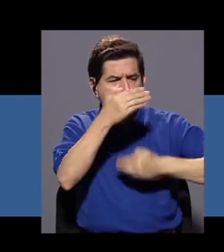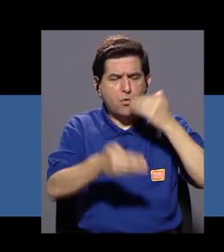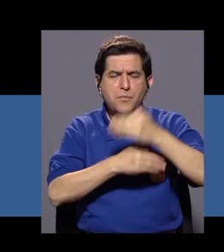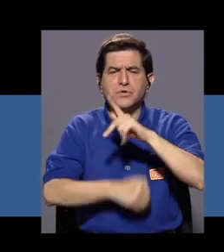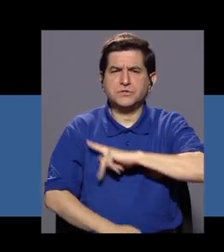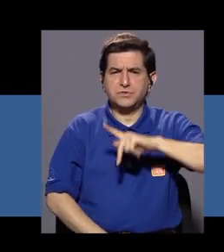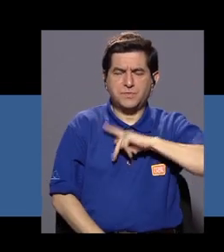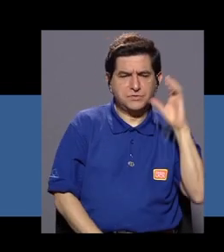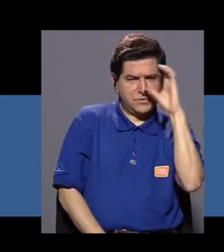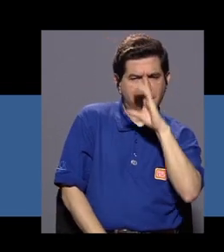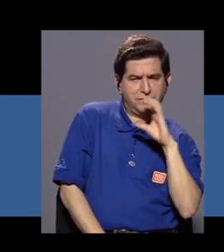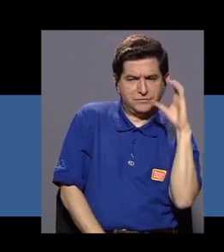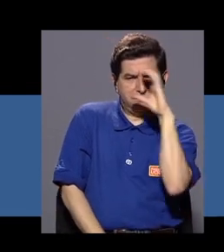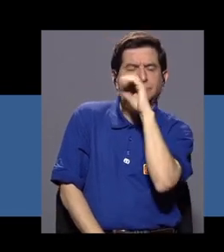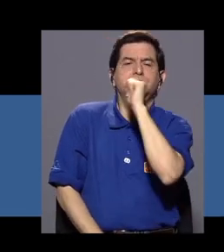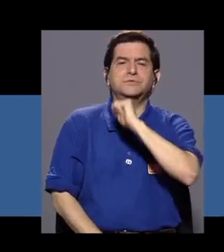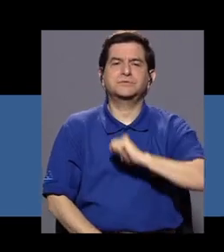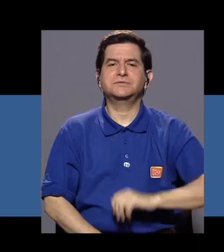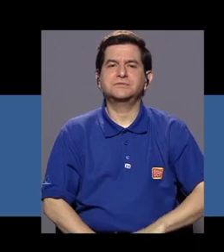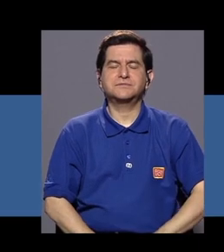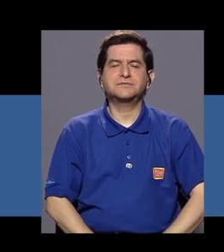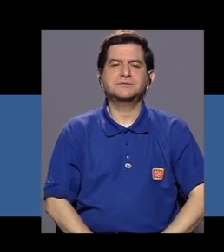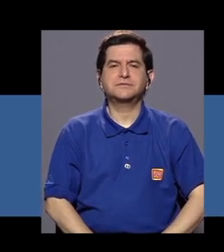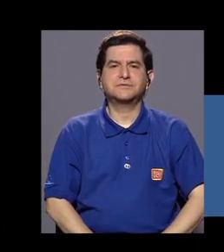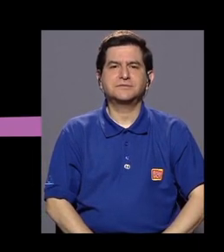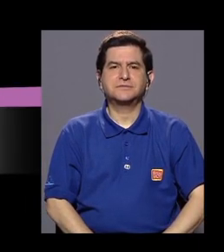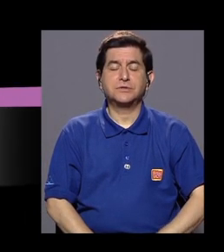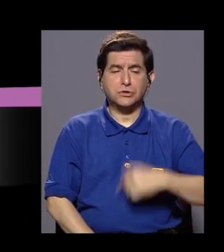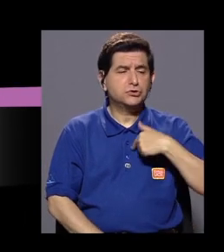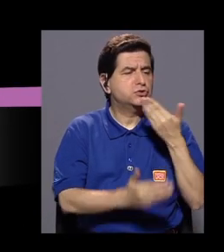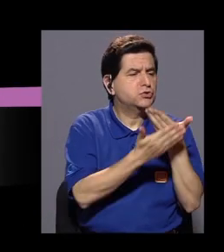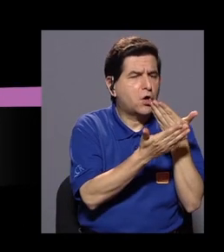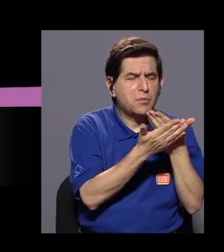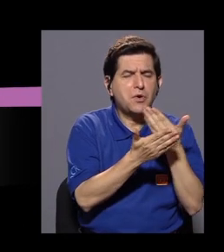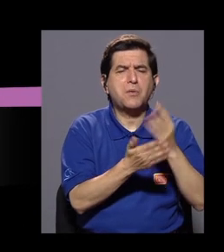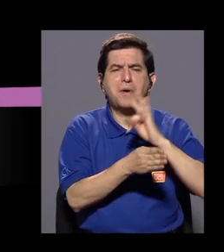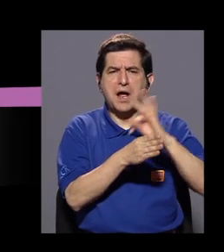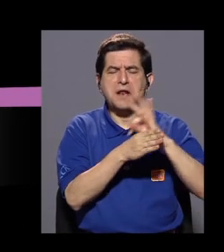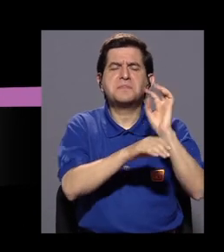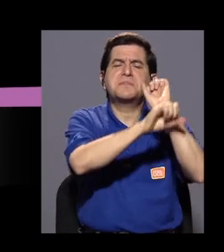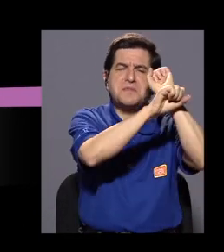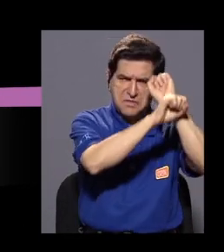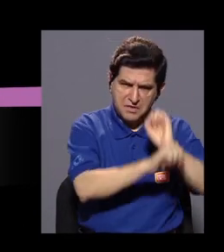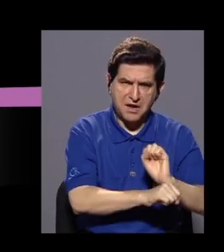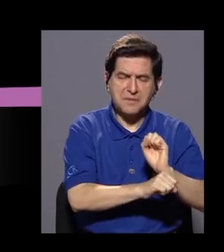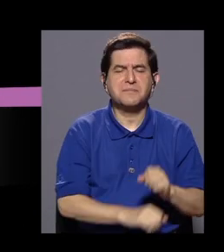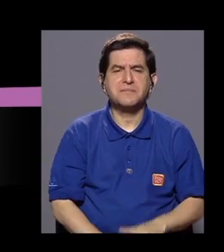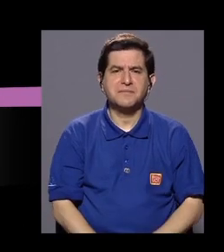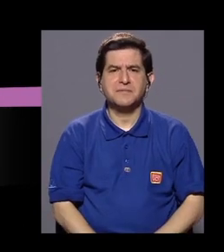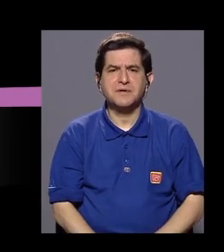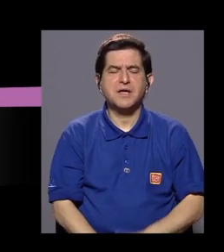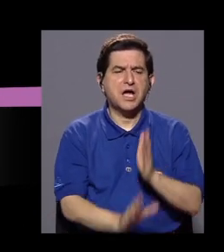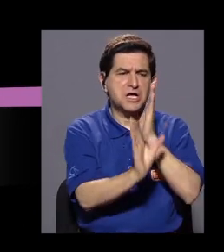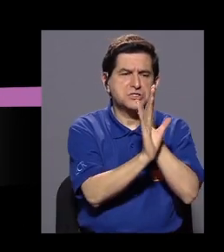proceso de búsqueda personal. Y pues había probado, sí, terapias más tradicionales,